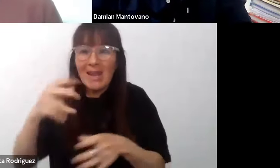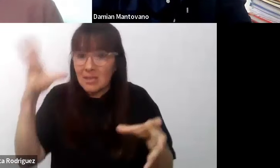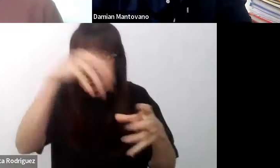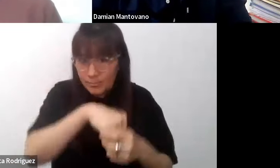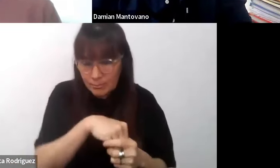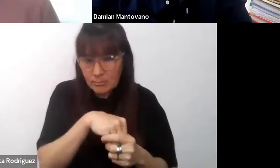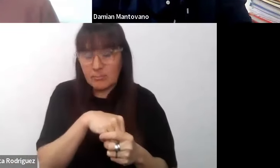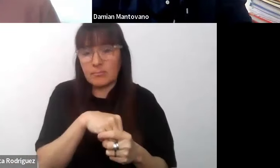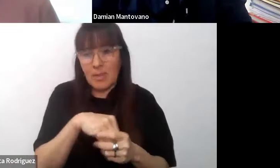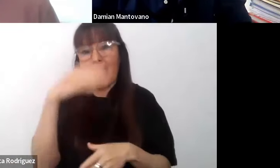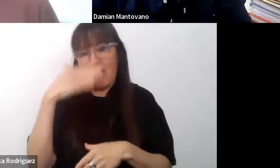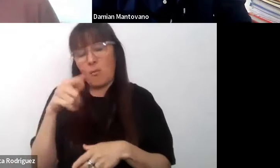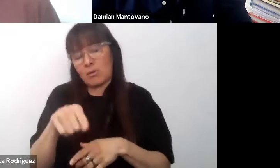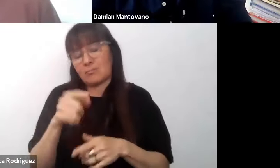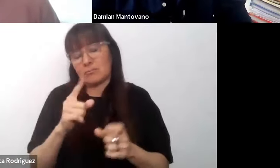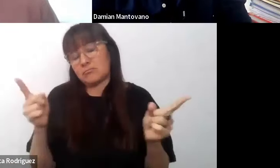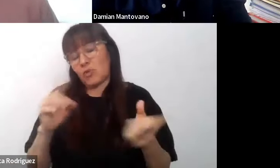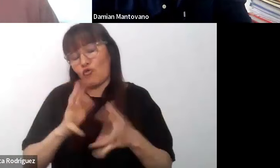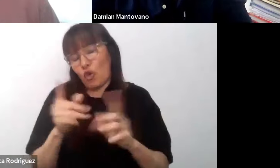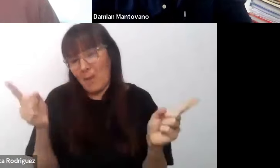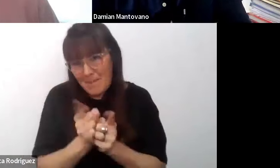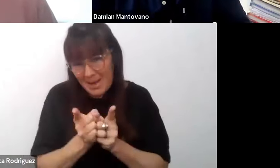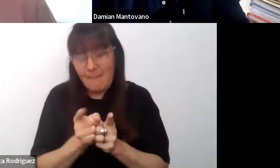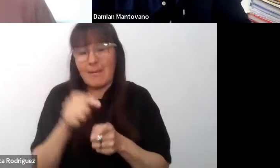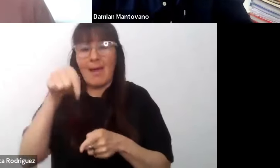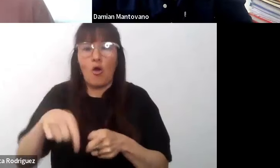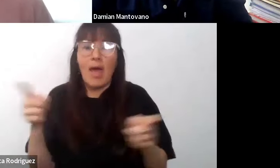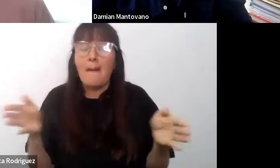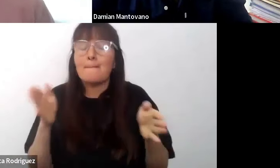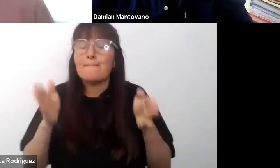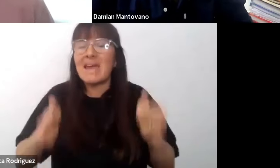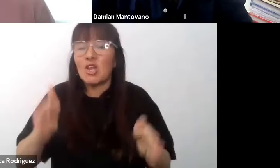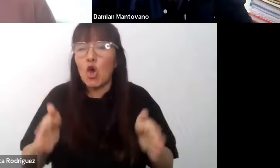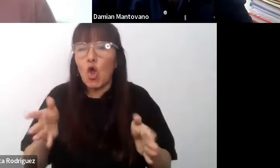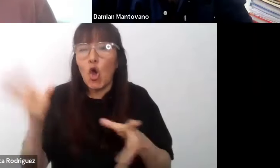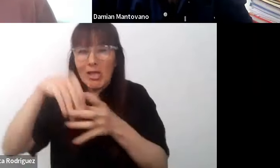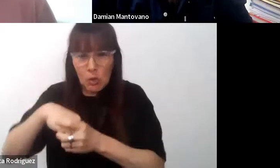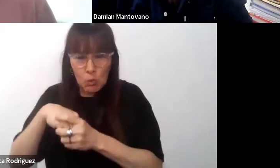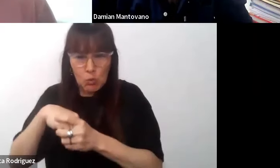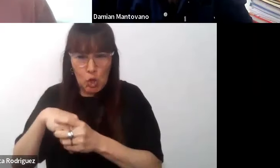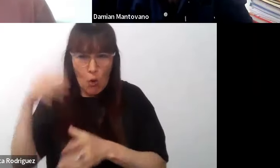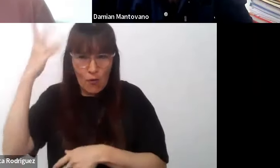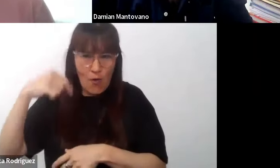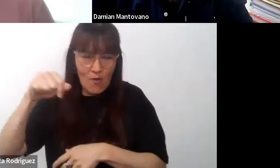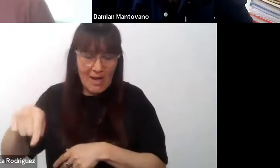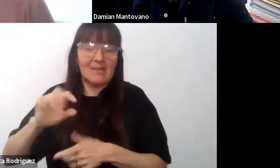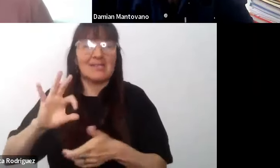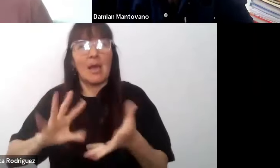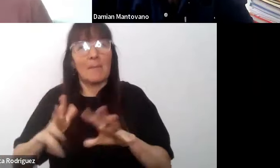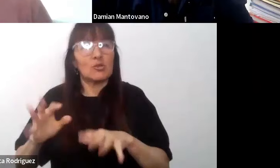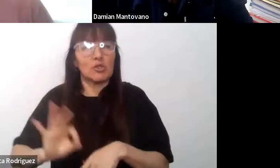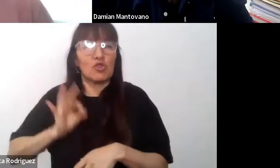Luego voy a pasar muy rápidamente, pero voy a llegar al periodo de inclusión que en Francia empezó en los años 2000.